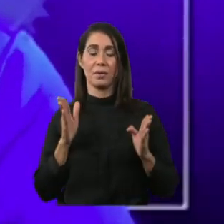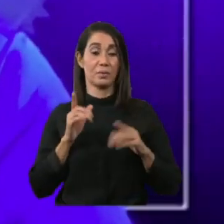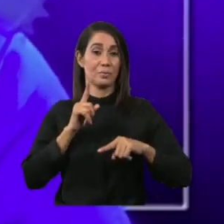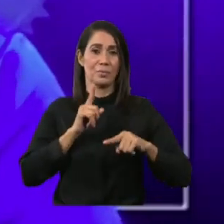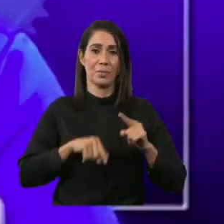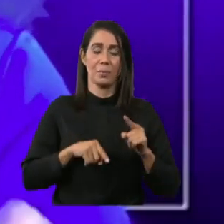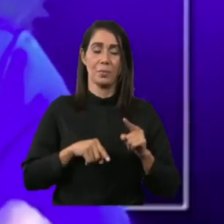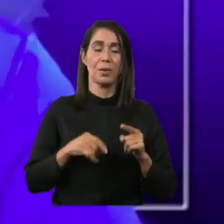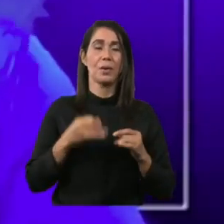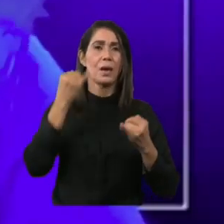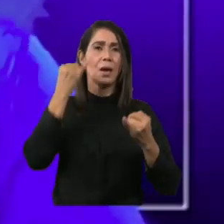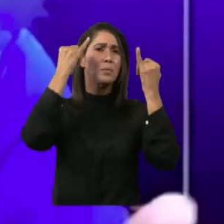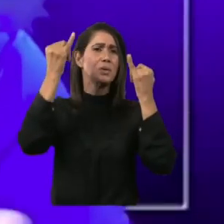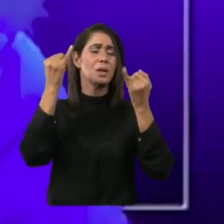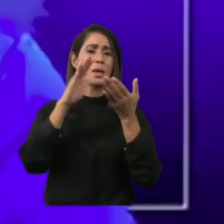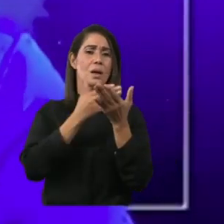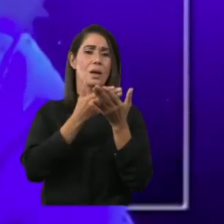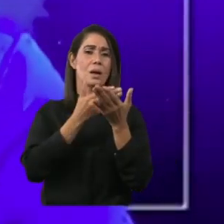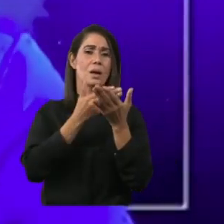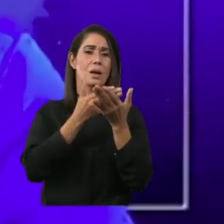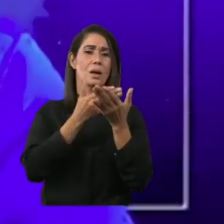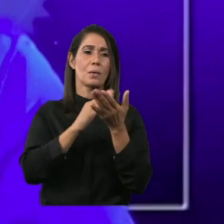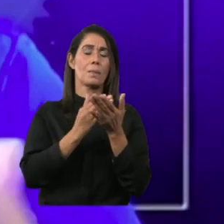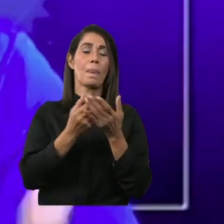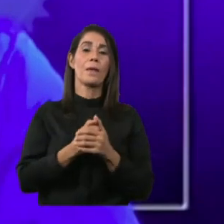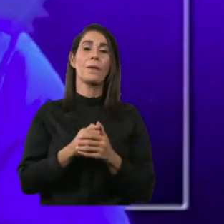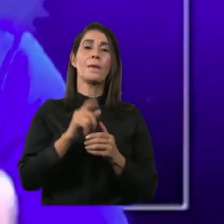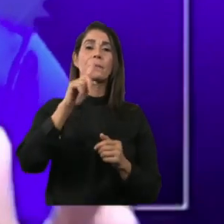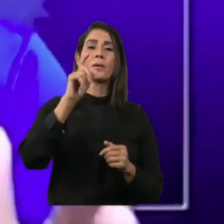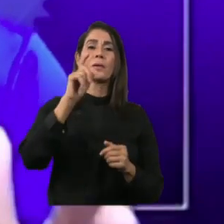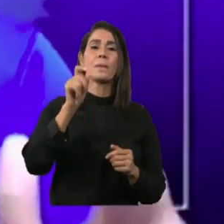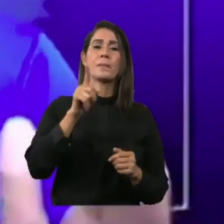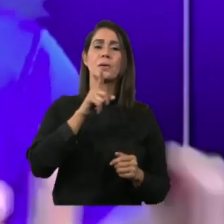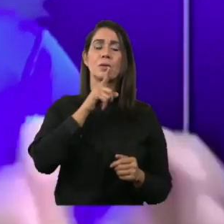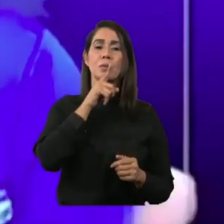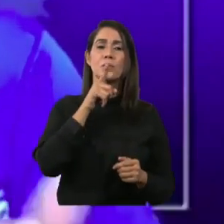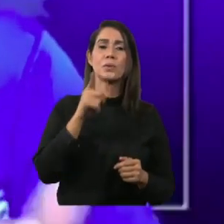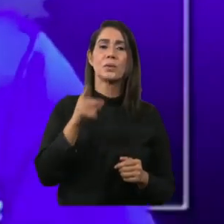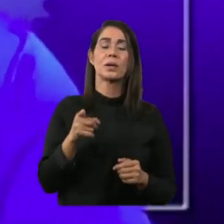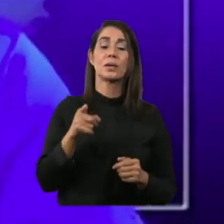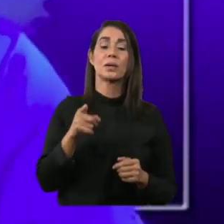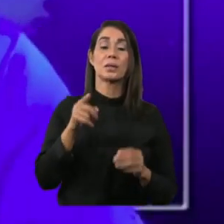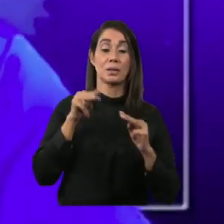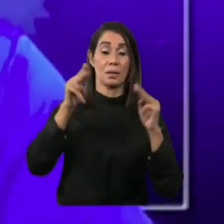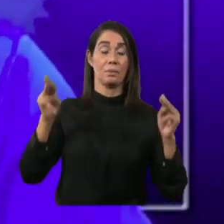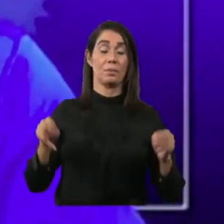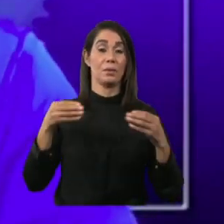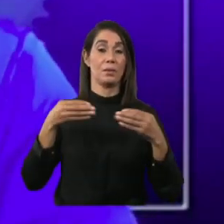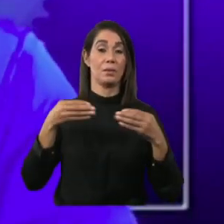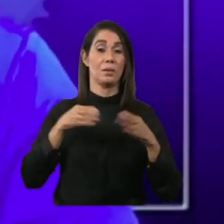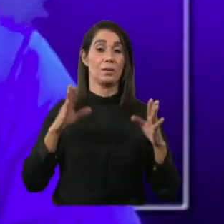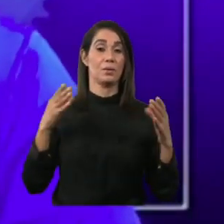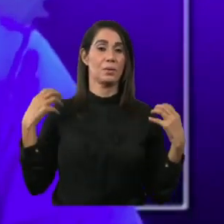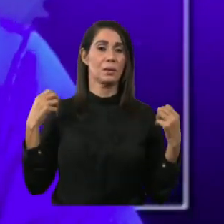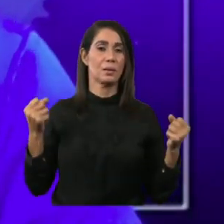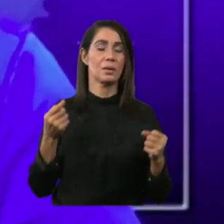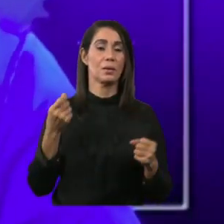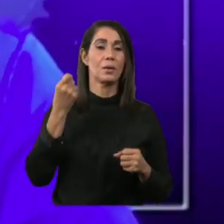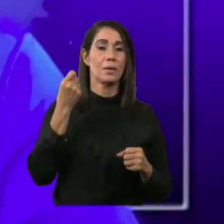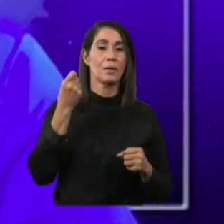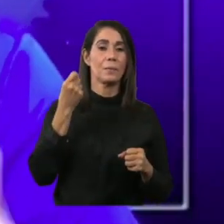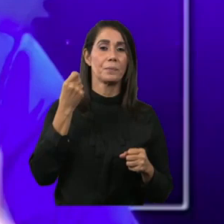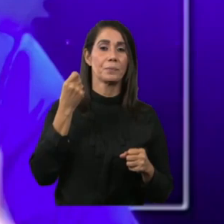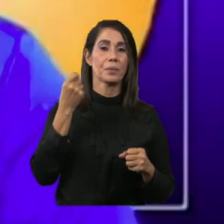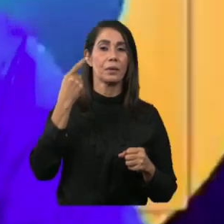ideas que compartir. Entonces eso es una sugerencia. Y la pregunta es si el Ministerio de Salud, que entendemos que